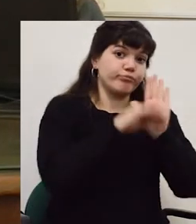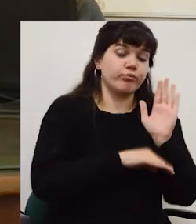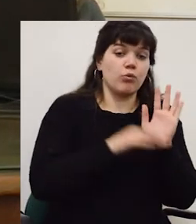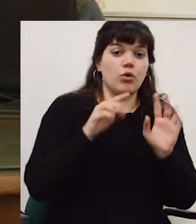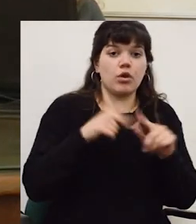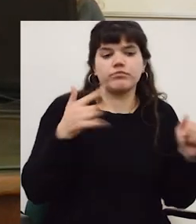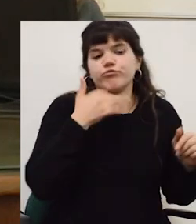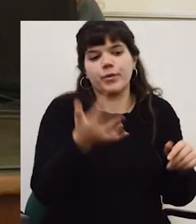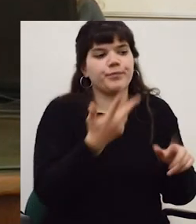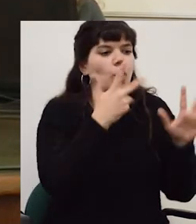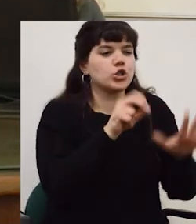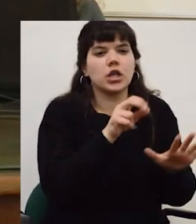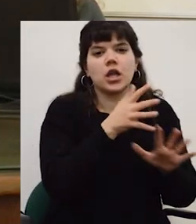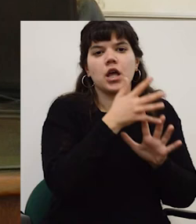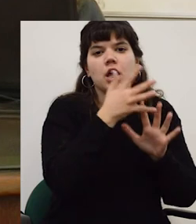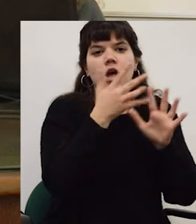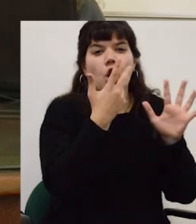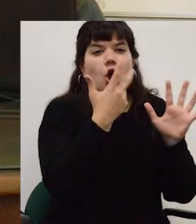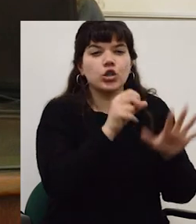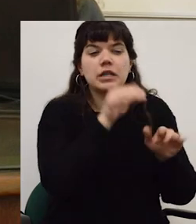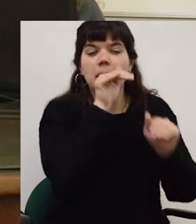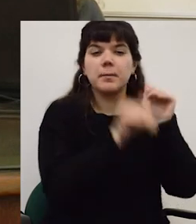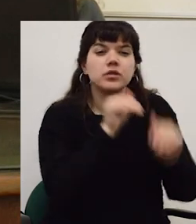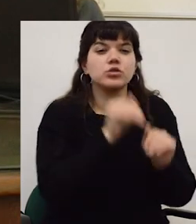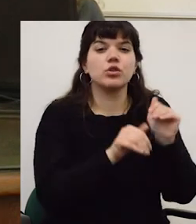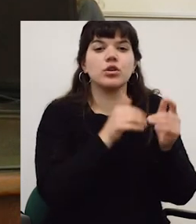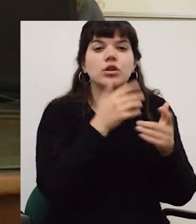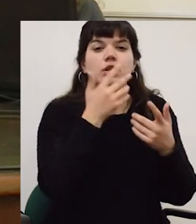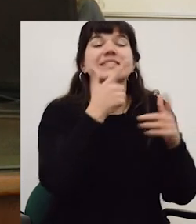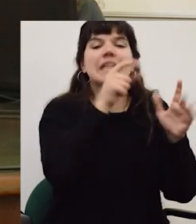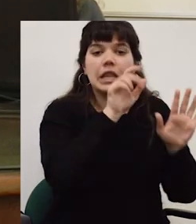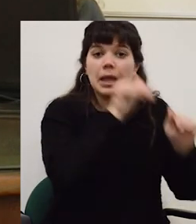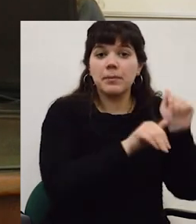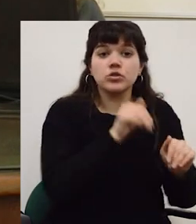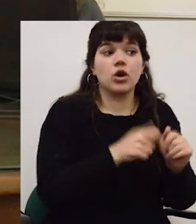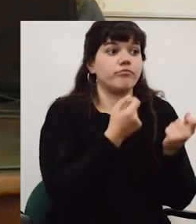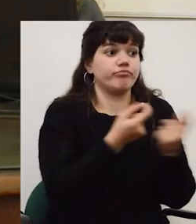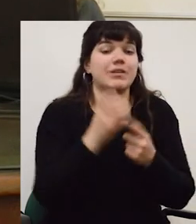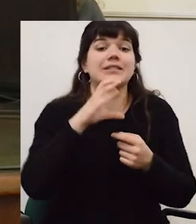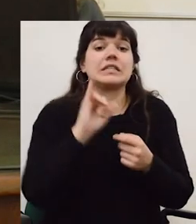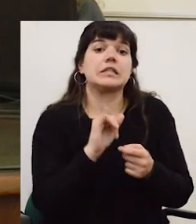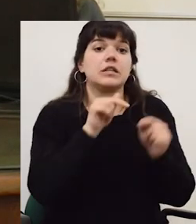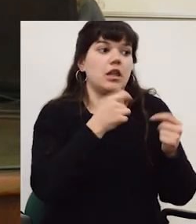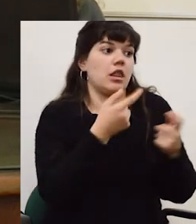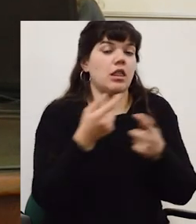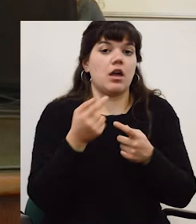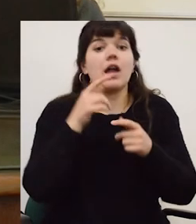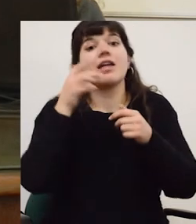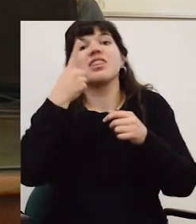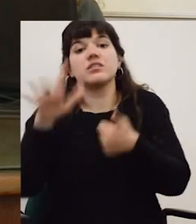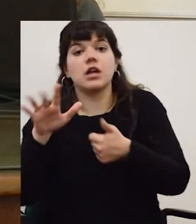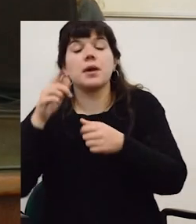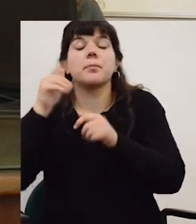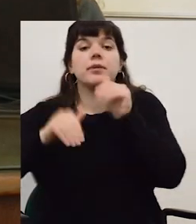lo poco que tenemos o de todo lo que tenemos de los 80 de los 80 millones de los 70